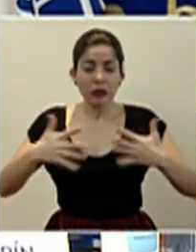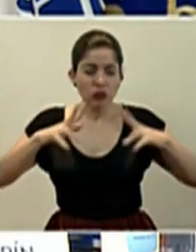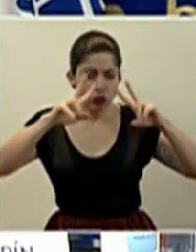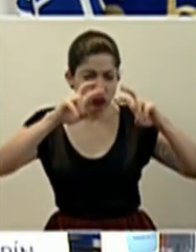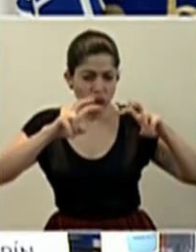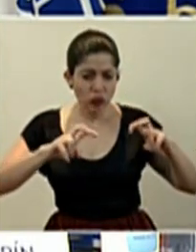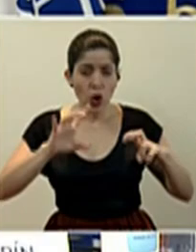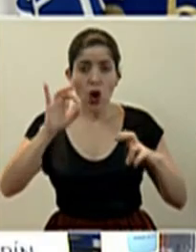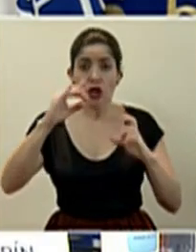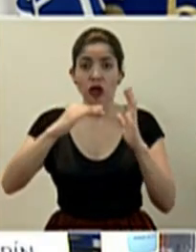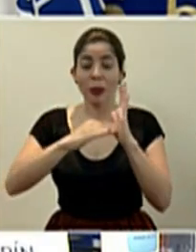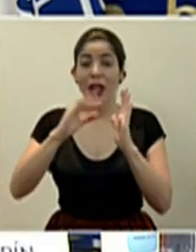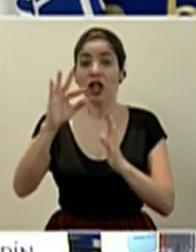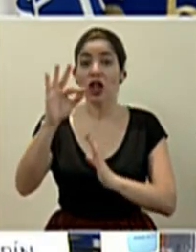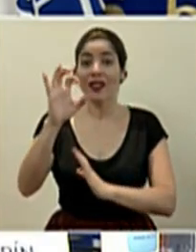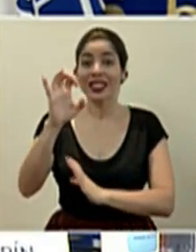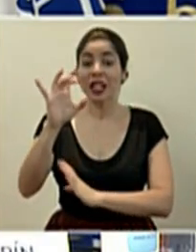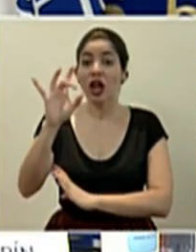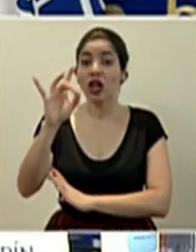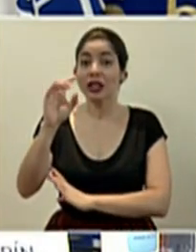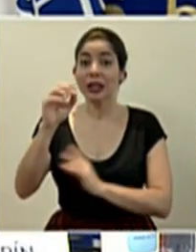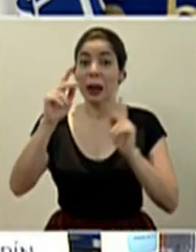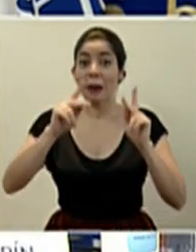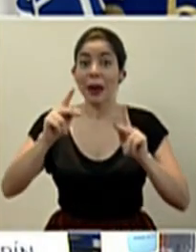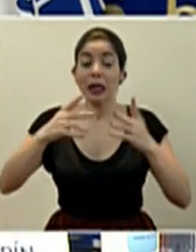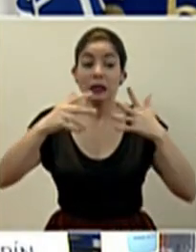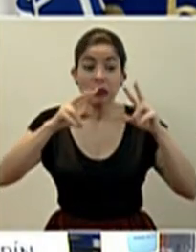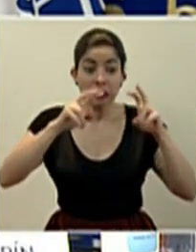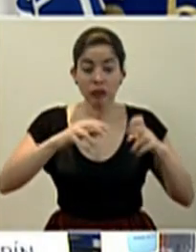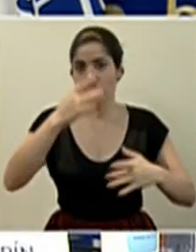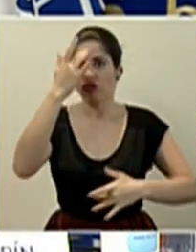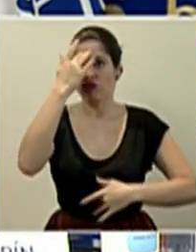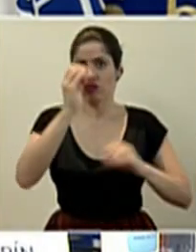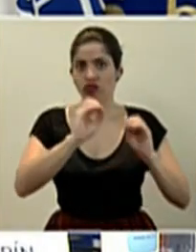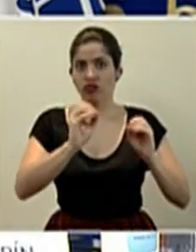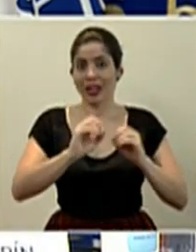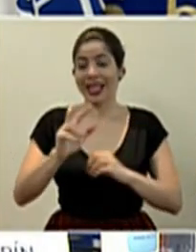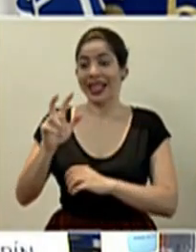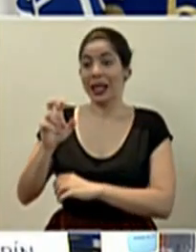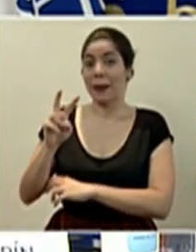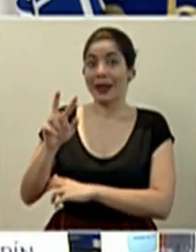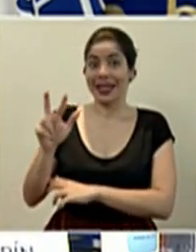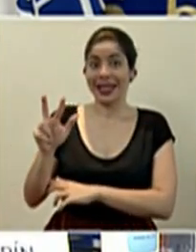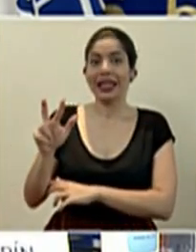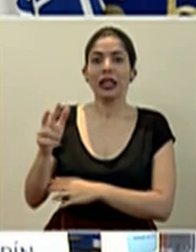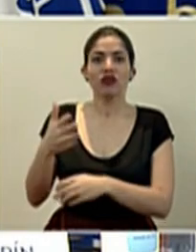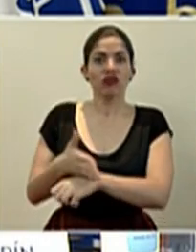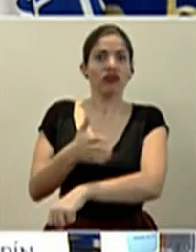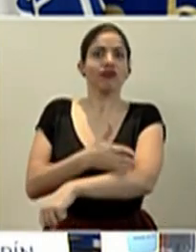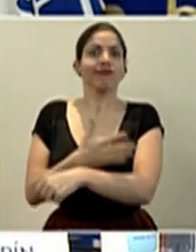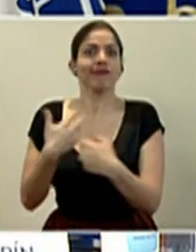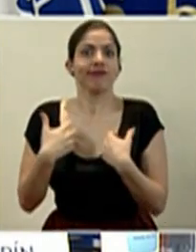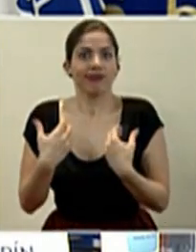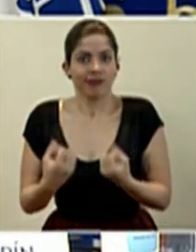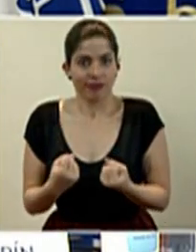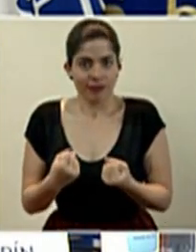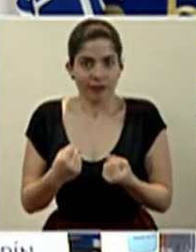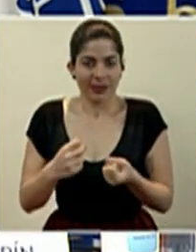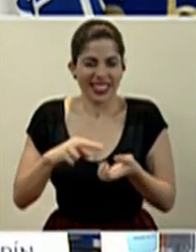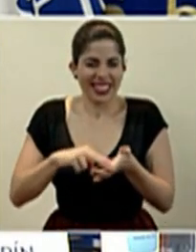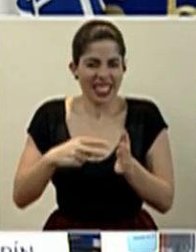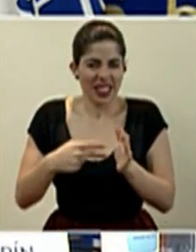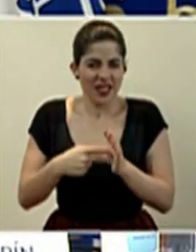8,980 personas, 323 se registran como recuperadas, lo que equivale